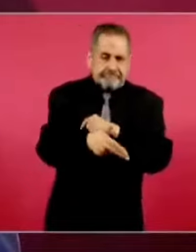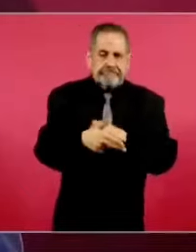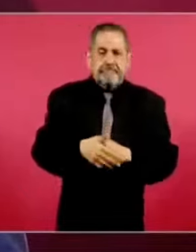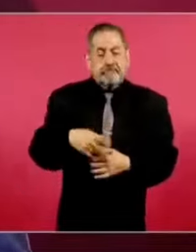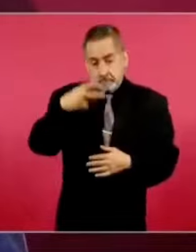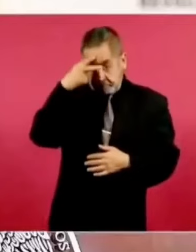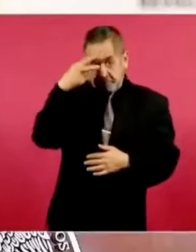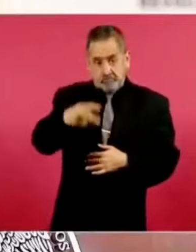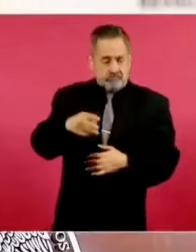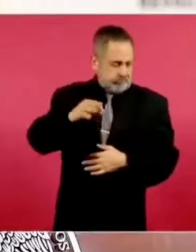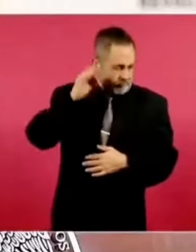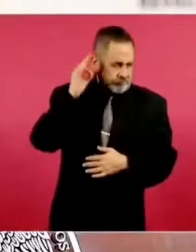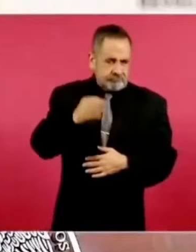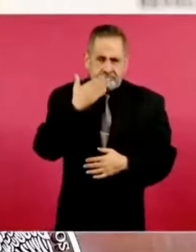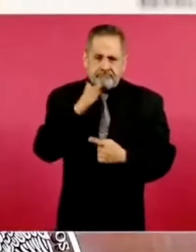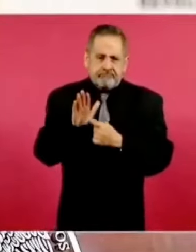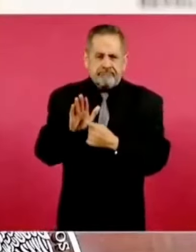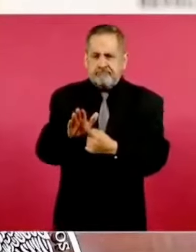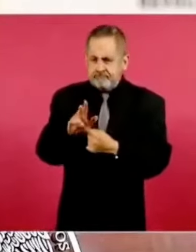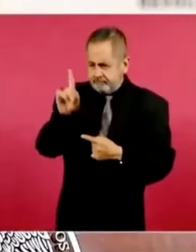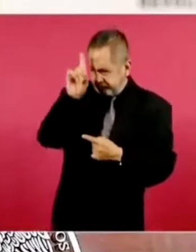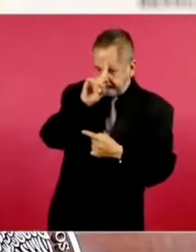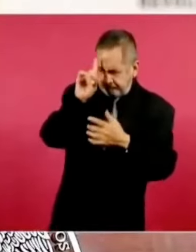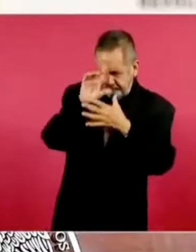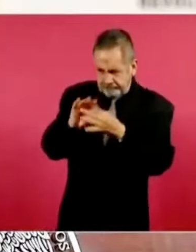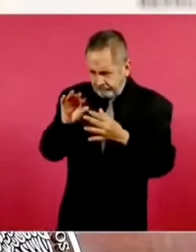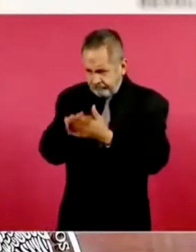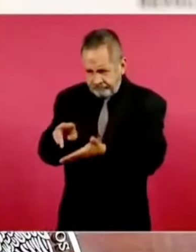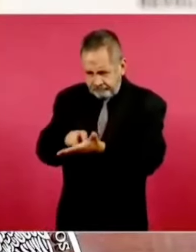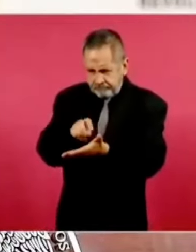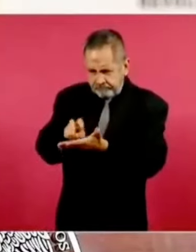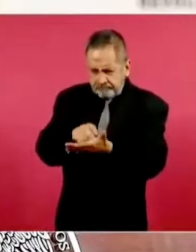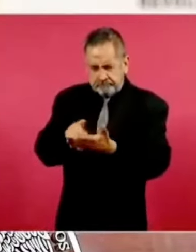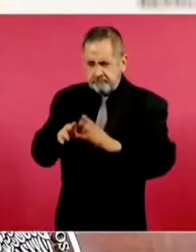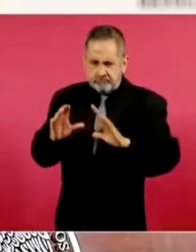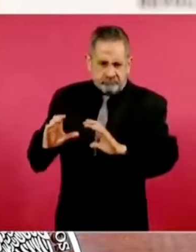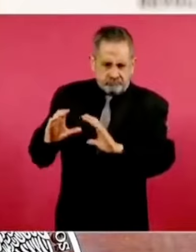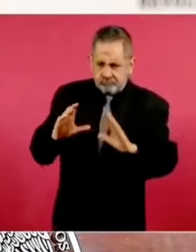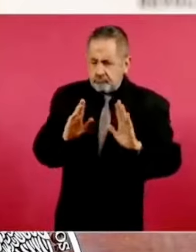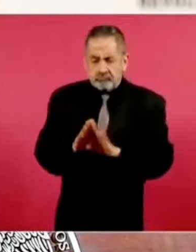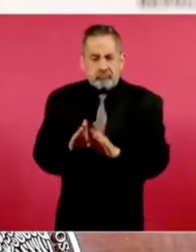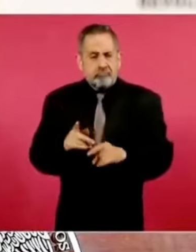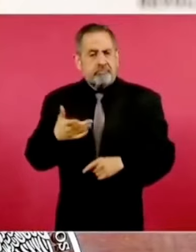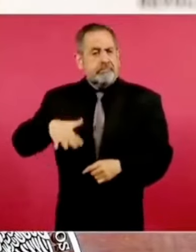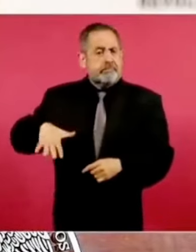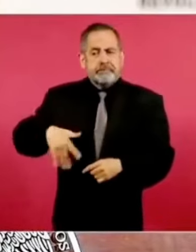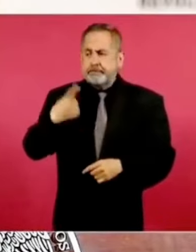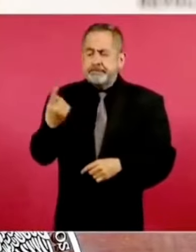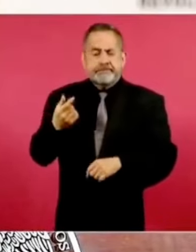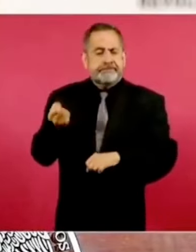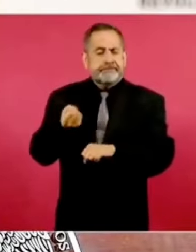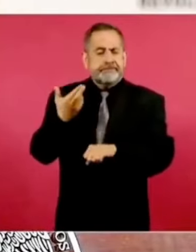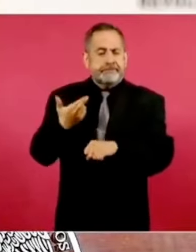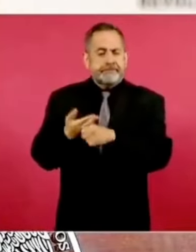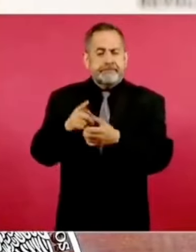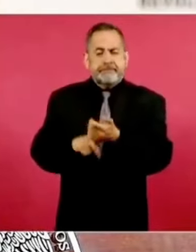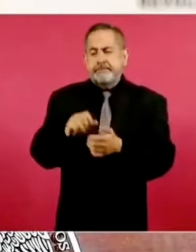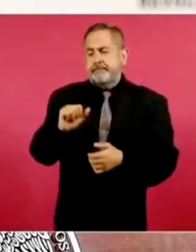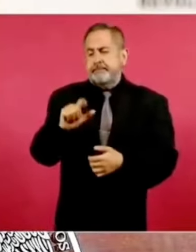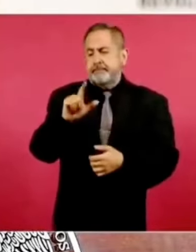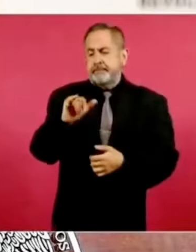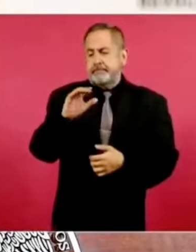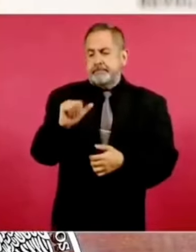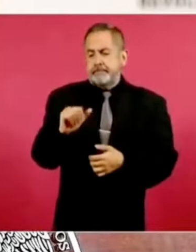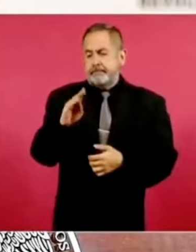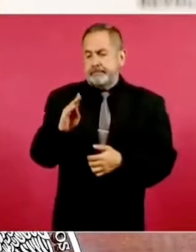del manejo preventivo de las adicciones. Lo acaba de decir la secretaria Alicia Bárcena